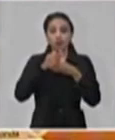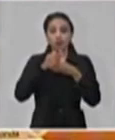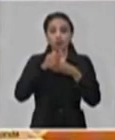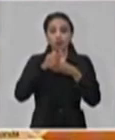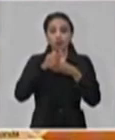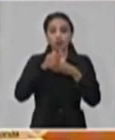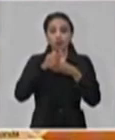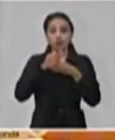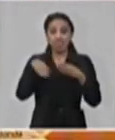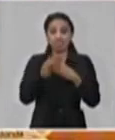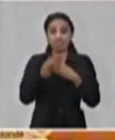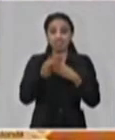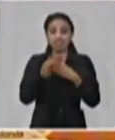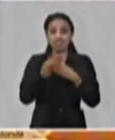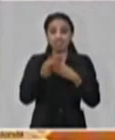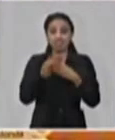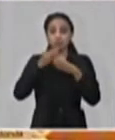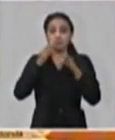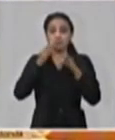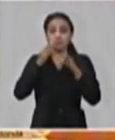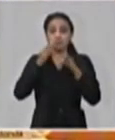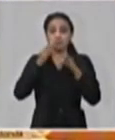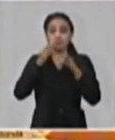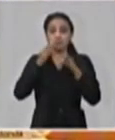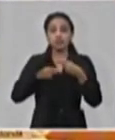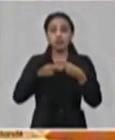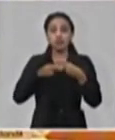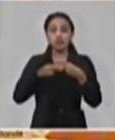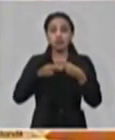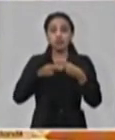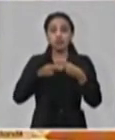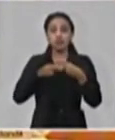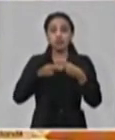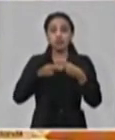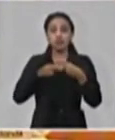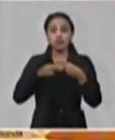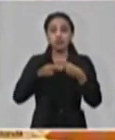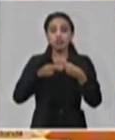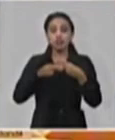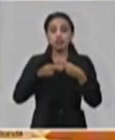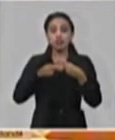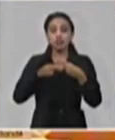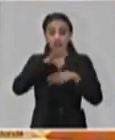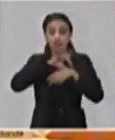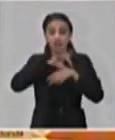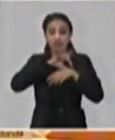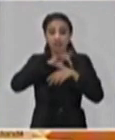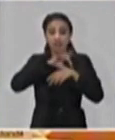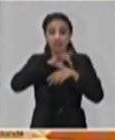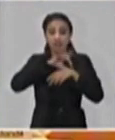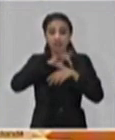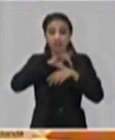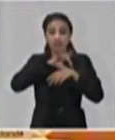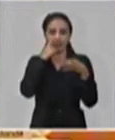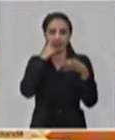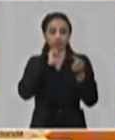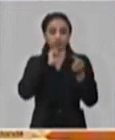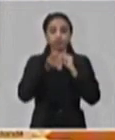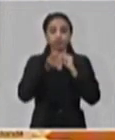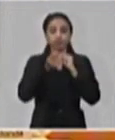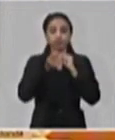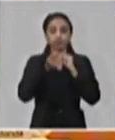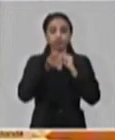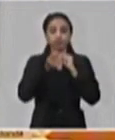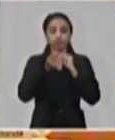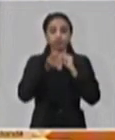como ese ejercicio que realizaron de aplicar una cuarentena, ya no solo la ciudad, de Wuhan,